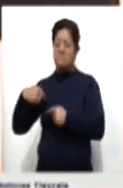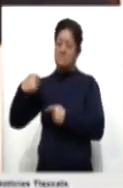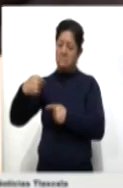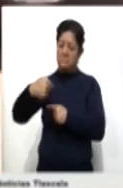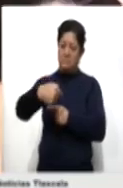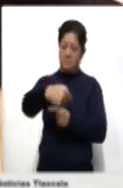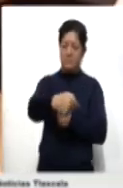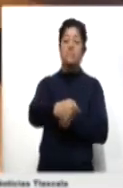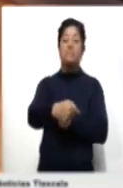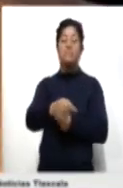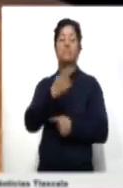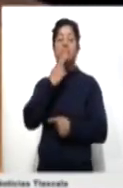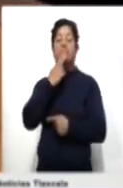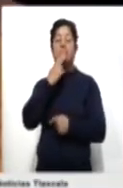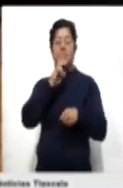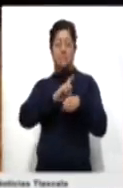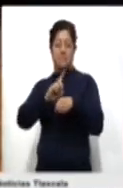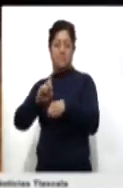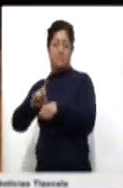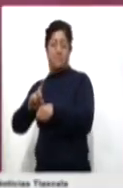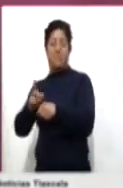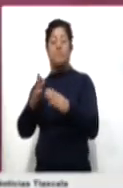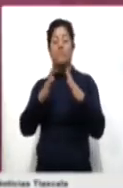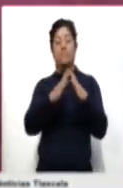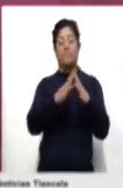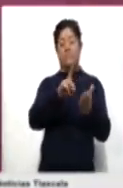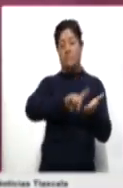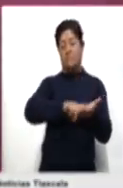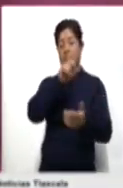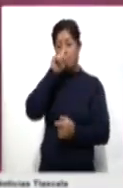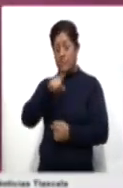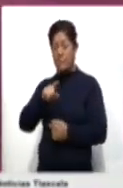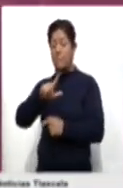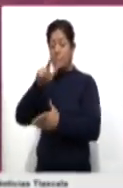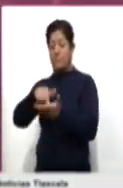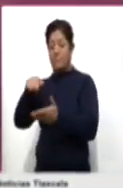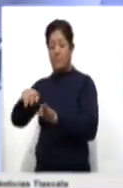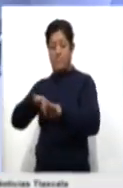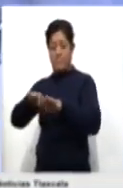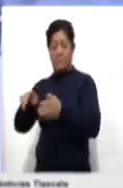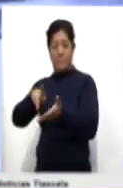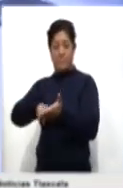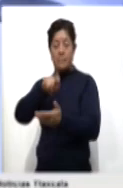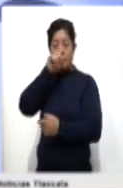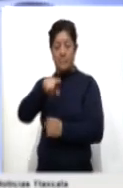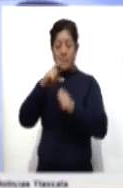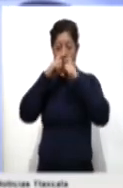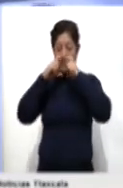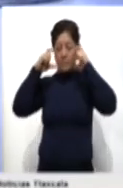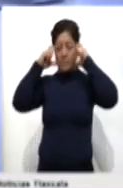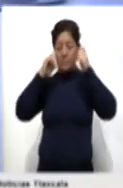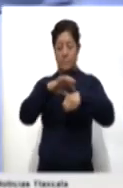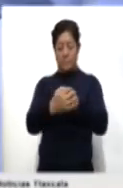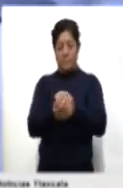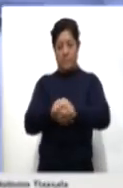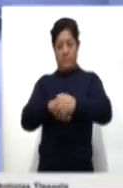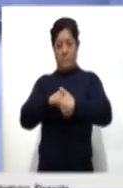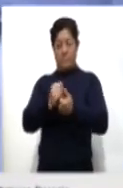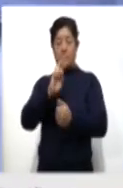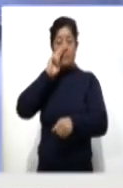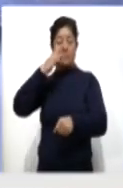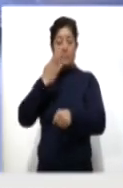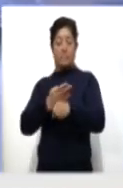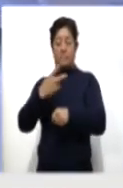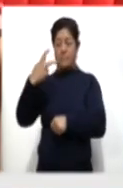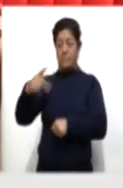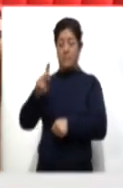superficies de uso común en hogares y centros laborales, así como seguir adoptando el uso de cubrebocas y el lavado de manos. El responsable